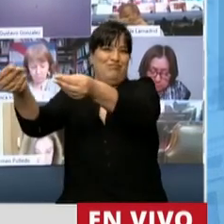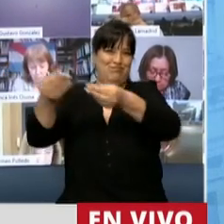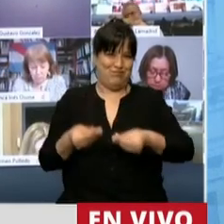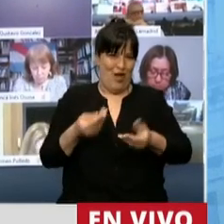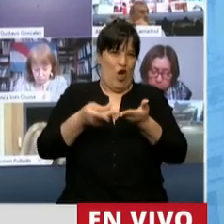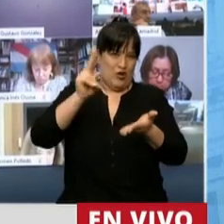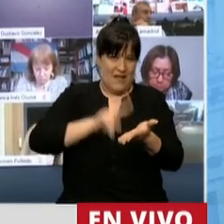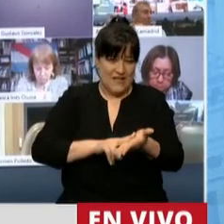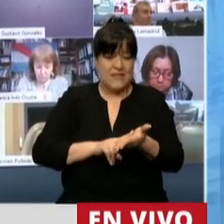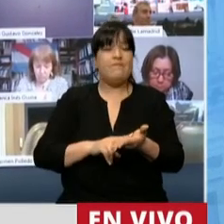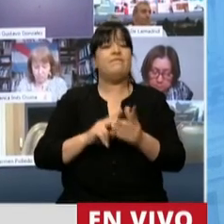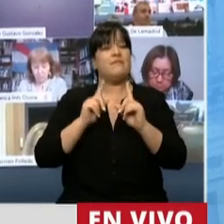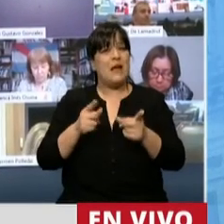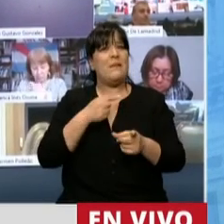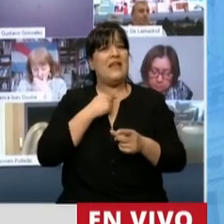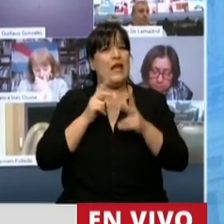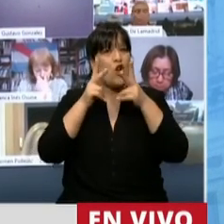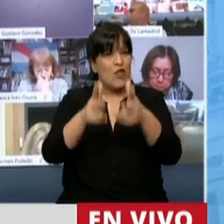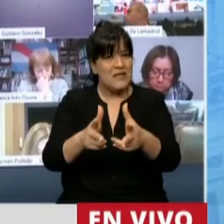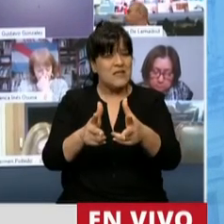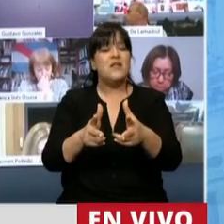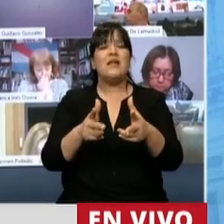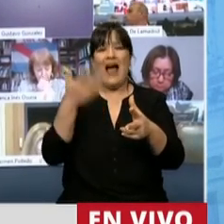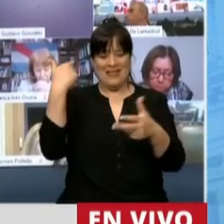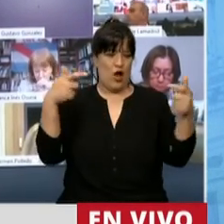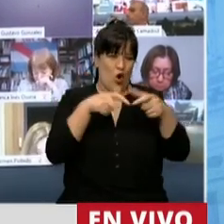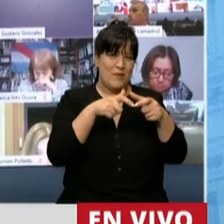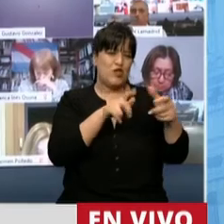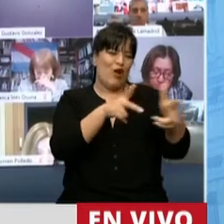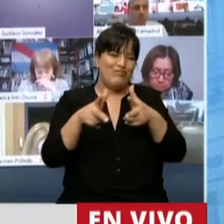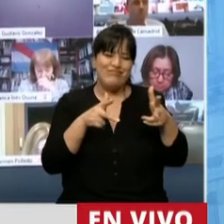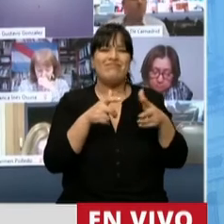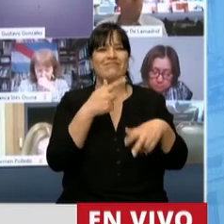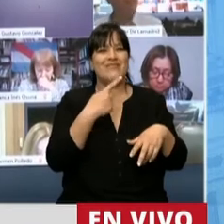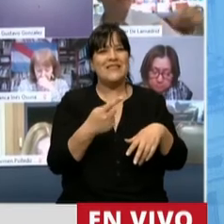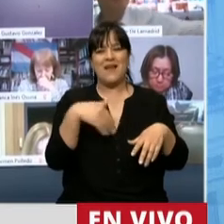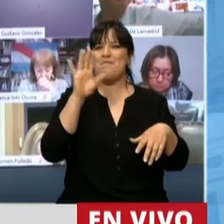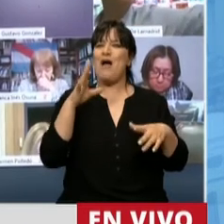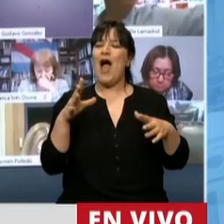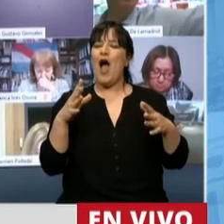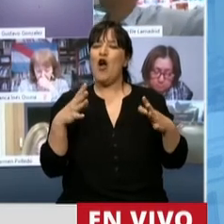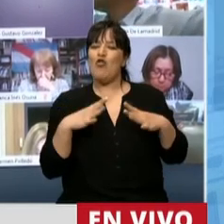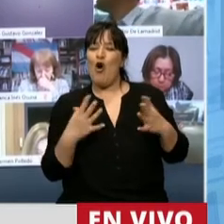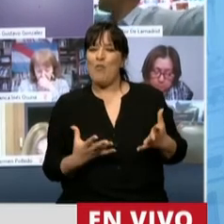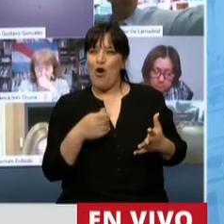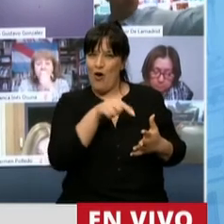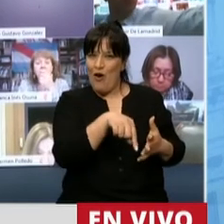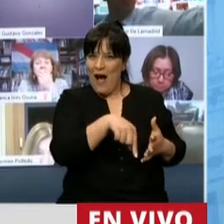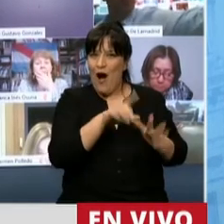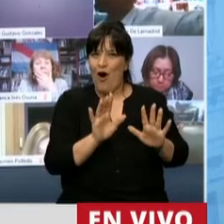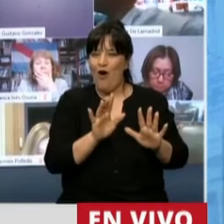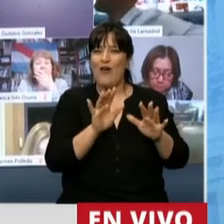quiero decir también lo que yo dije en el tratamiento en comisión me encuentro mucho más cómodo tratando esta revisión